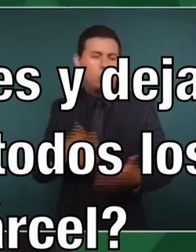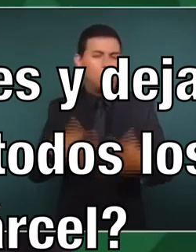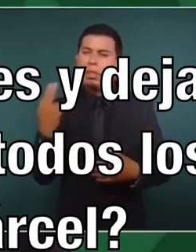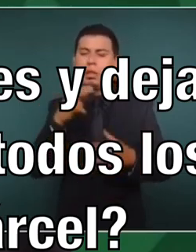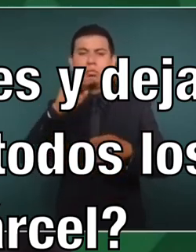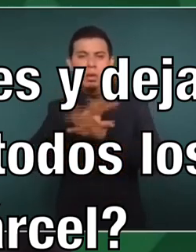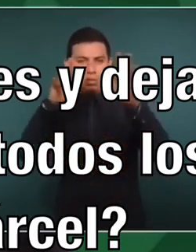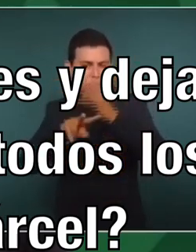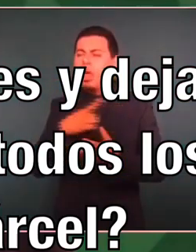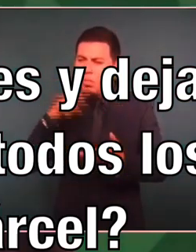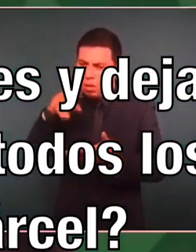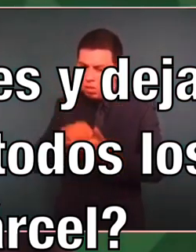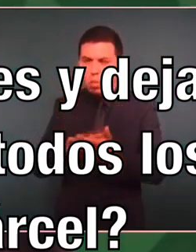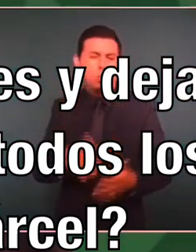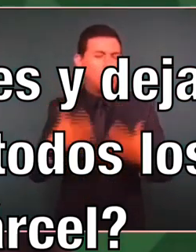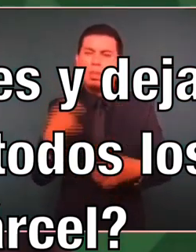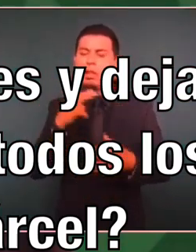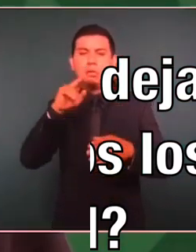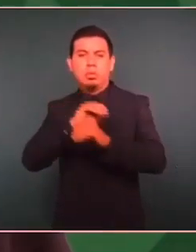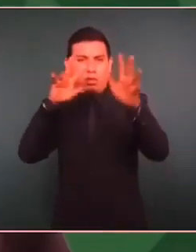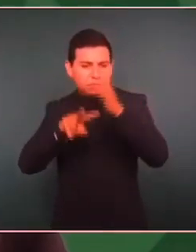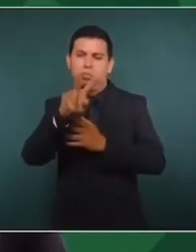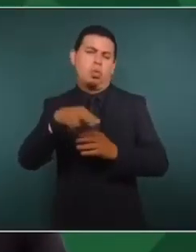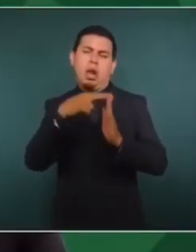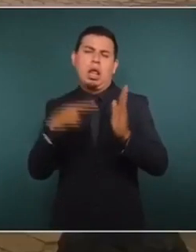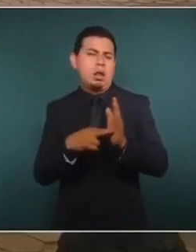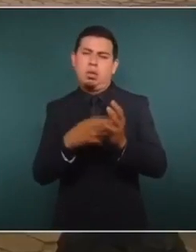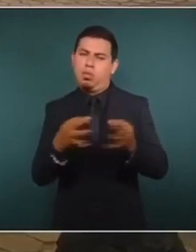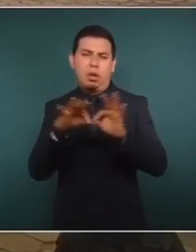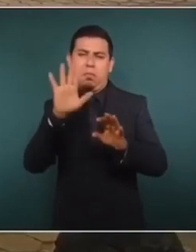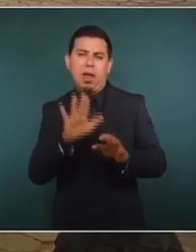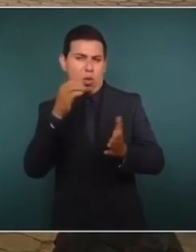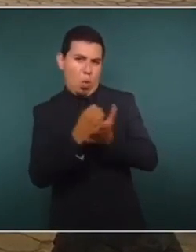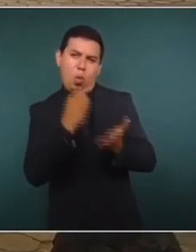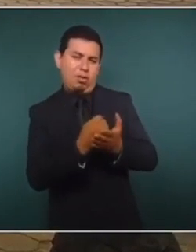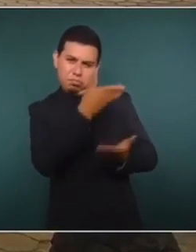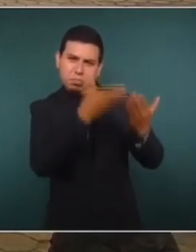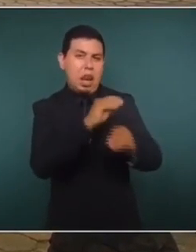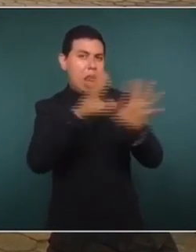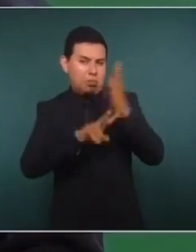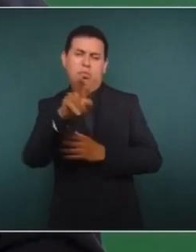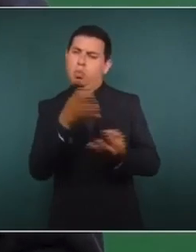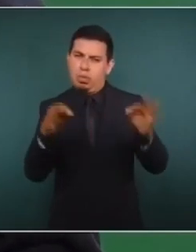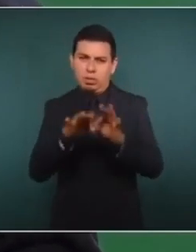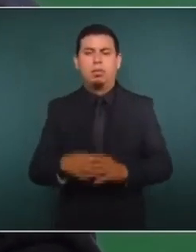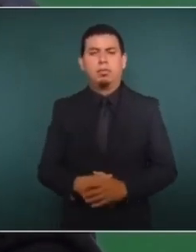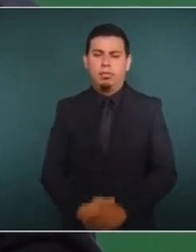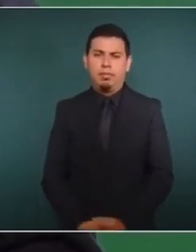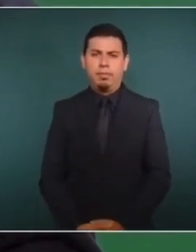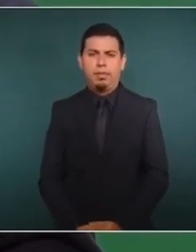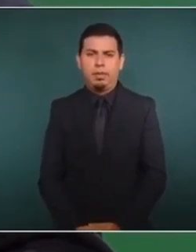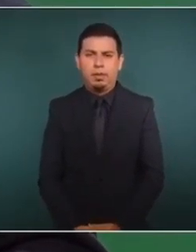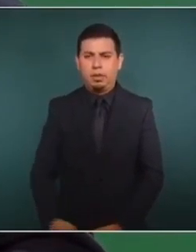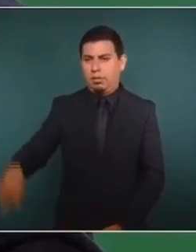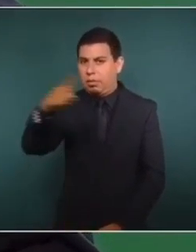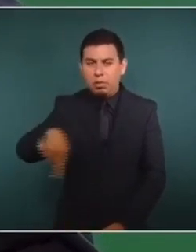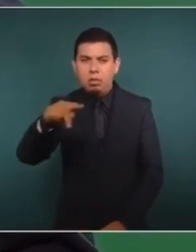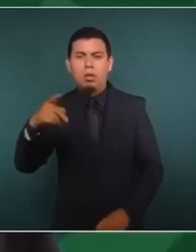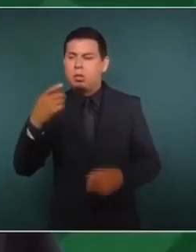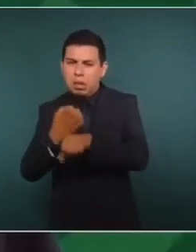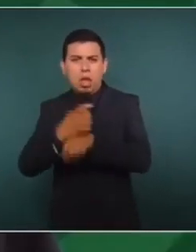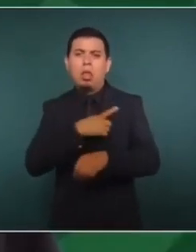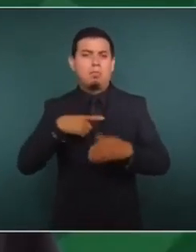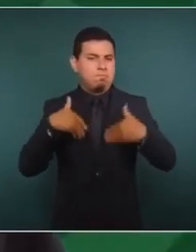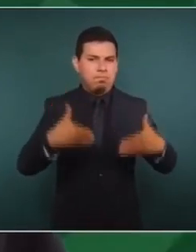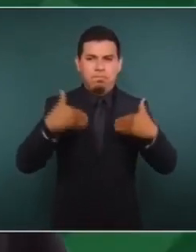transparencia es una regla de oro. La transparencia es una regla de oro de la democracia. Y todos los mexicanos tienen que saber qué sucedió